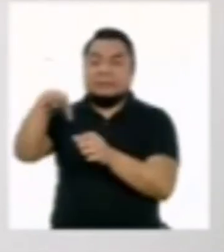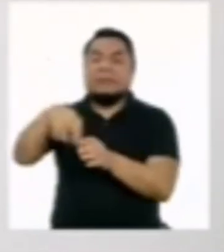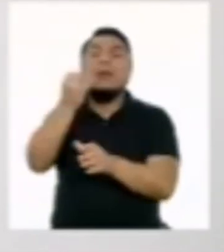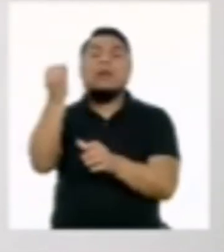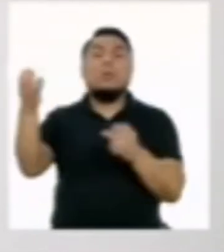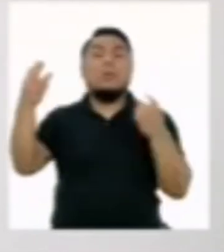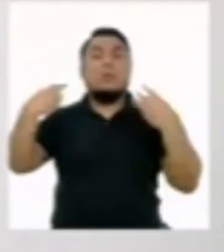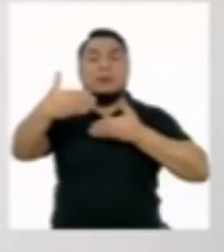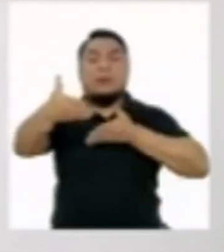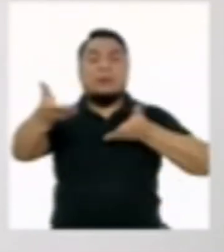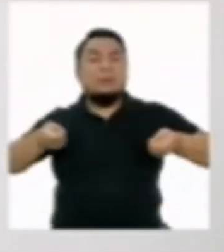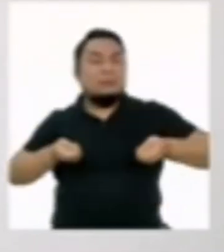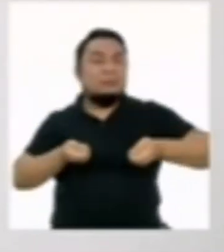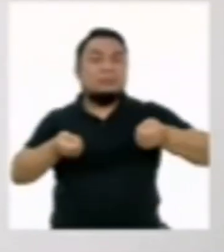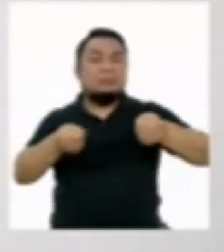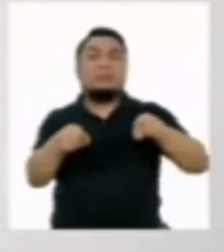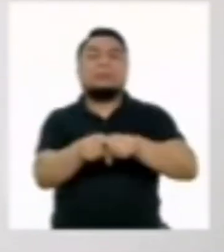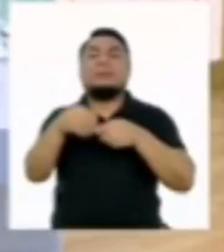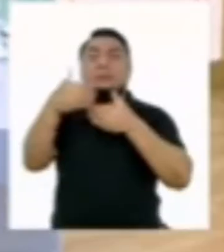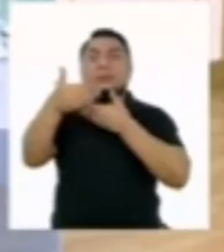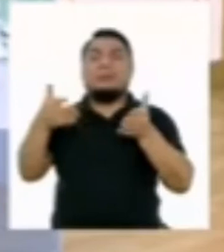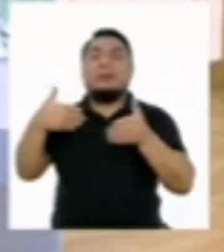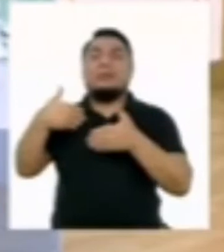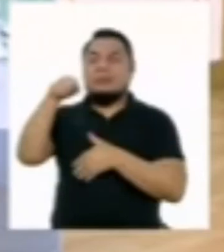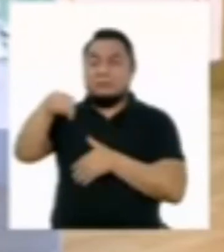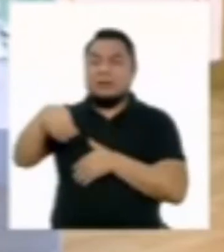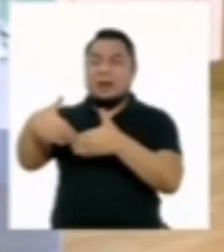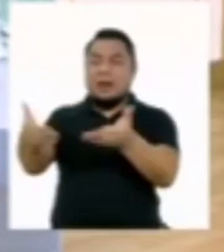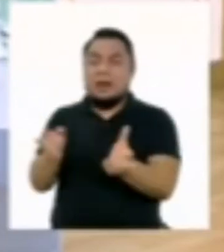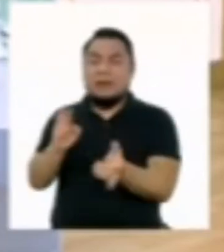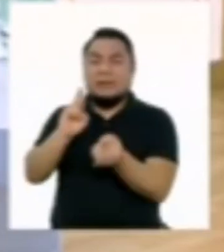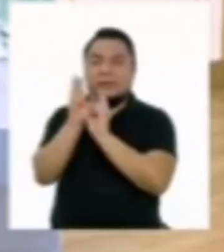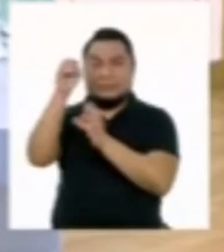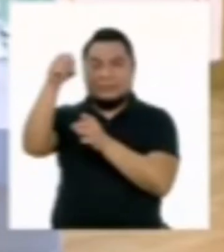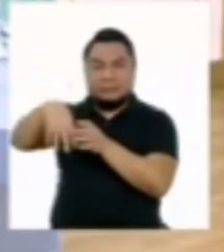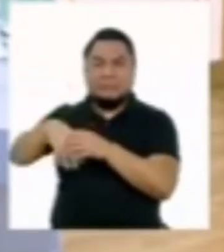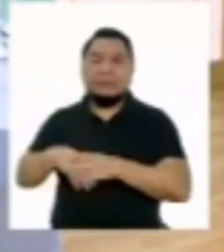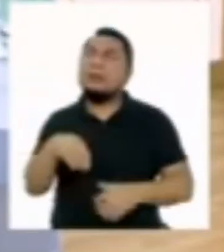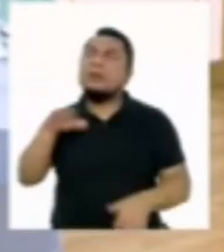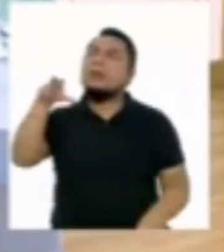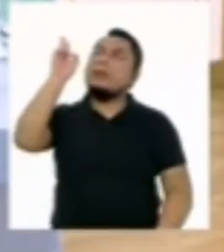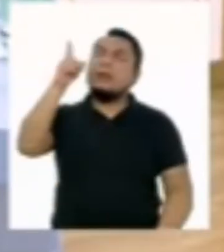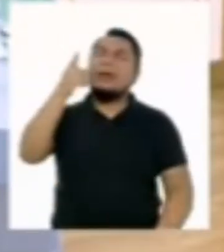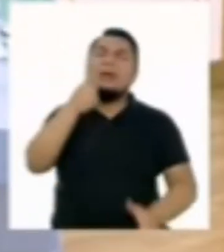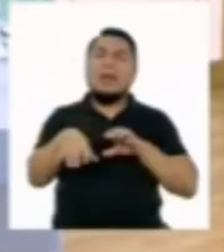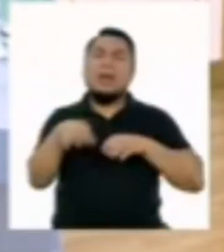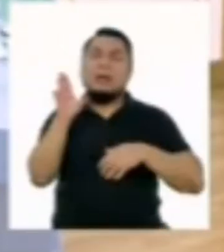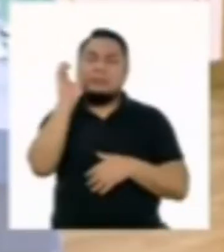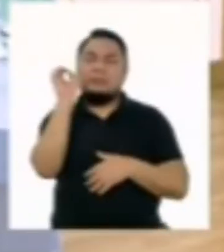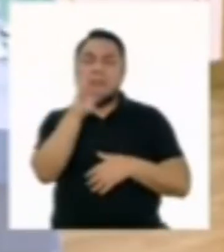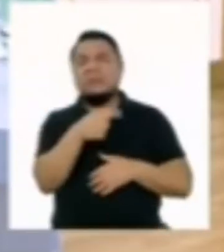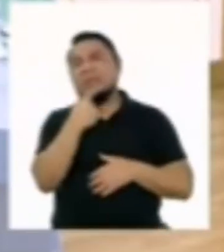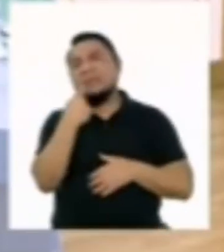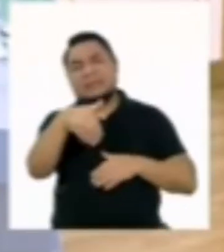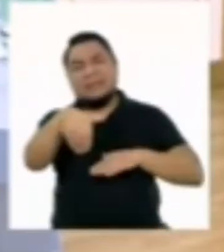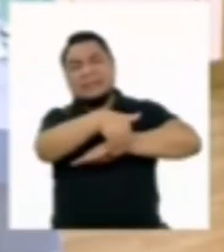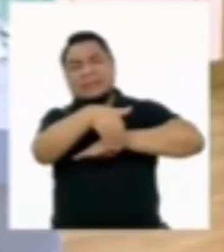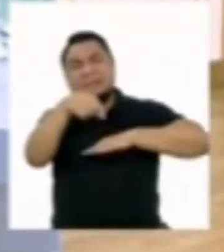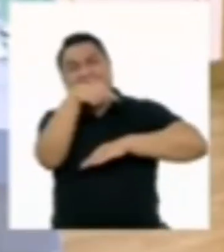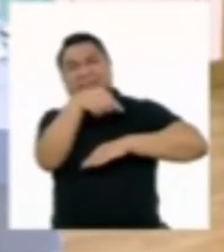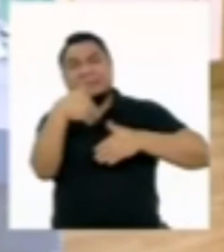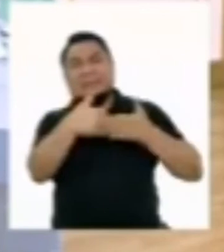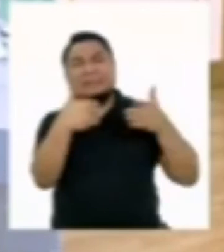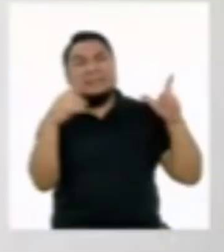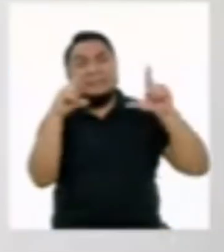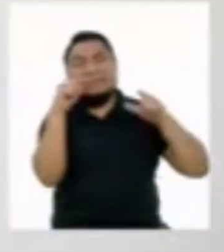supermercados o en los mercados de abastos. Profesora, ¿y qué podría hacer sobre la basura que dejan aquí en la calle,